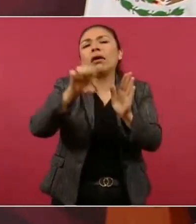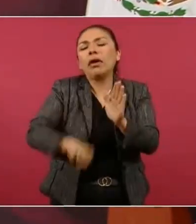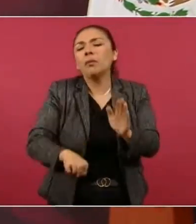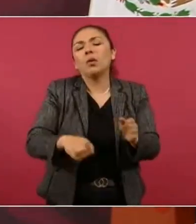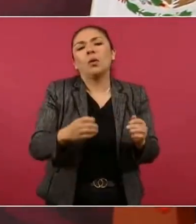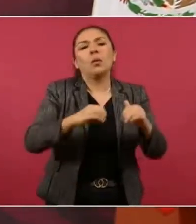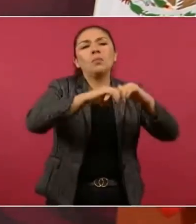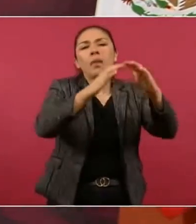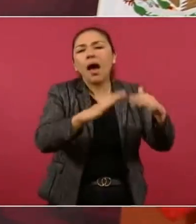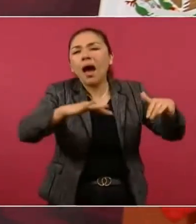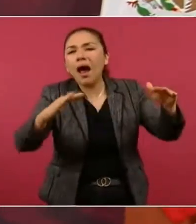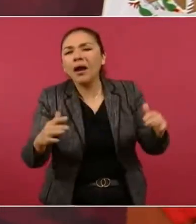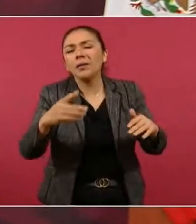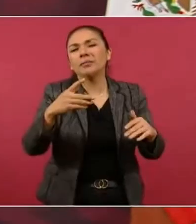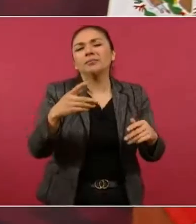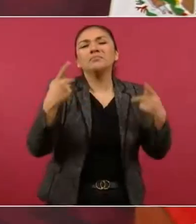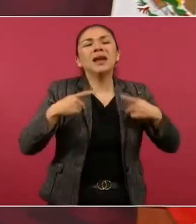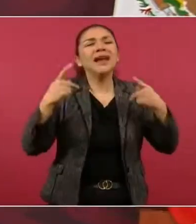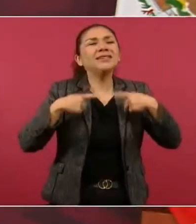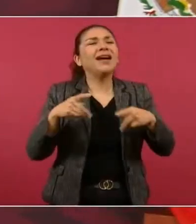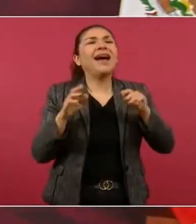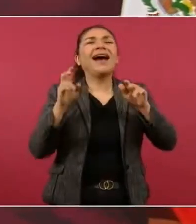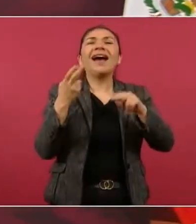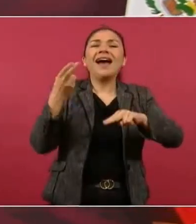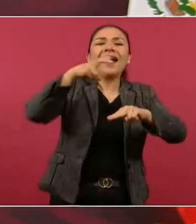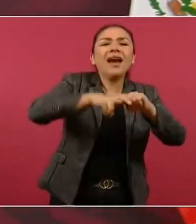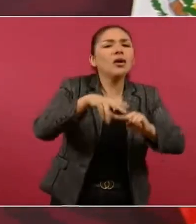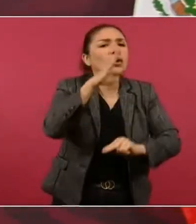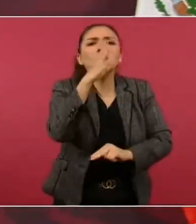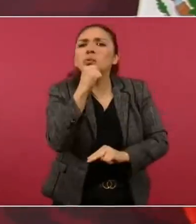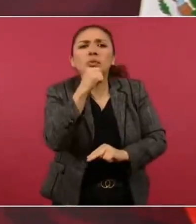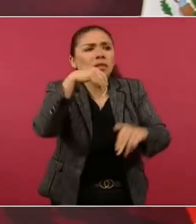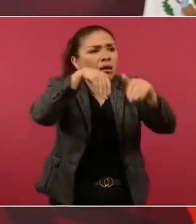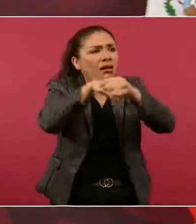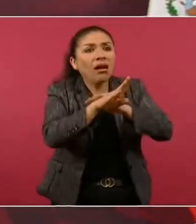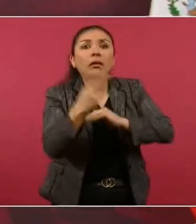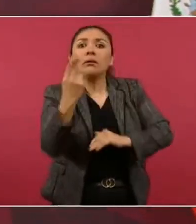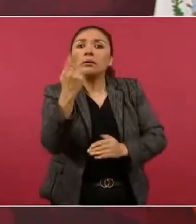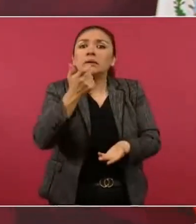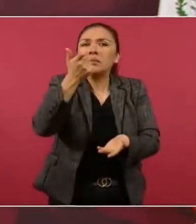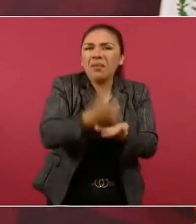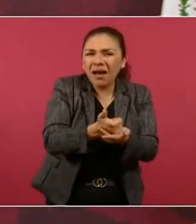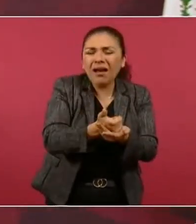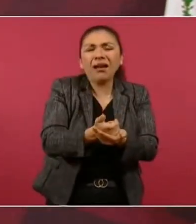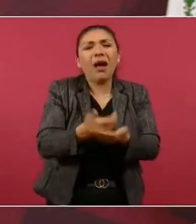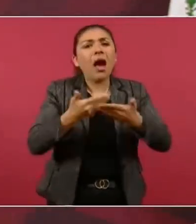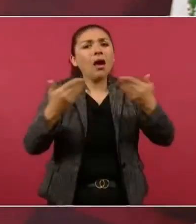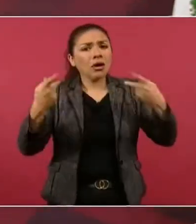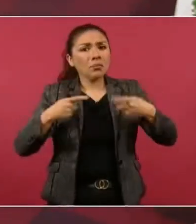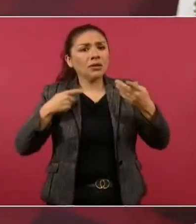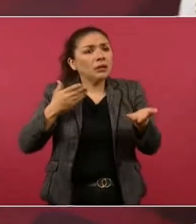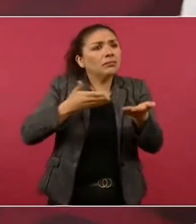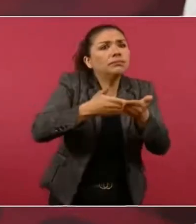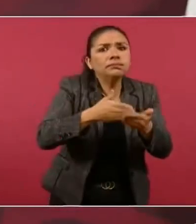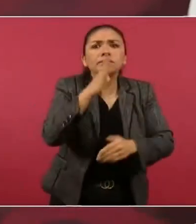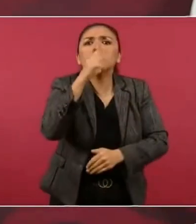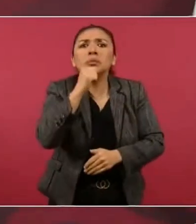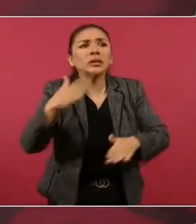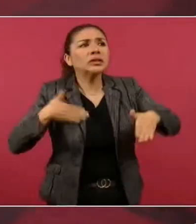y ya la gente no tiene posibilidad de disfrutar del mar.